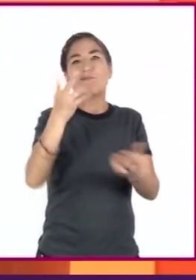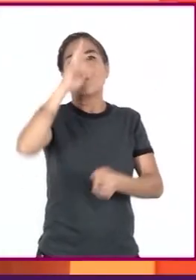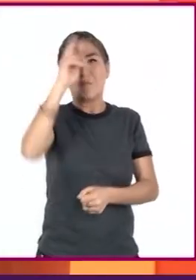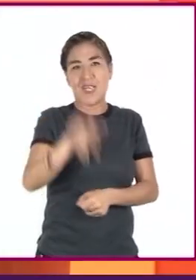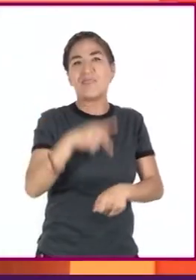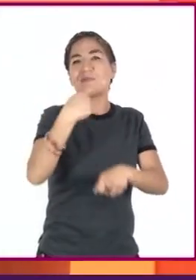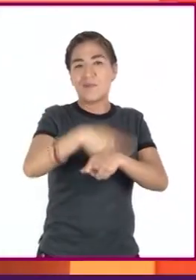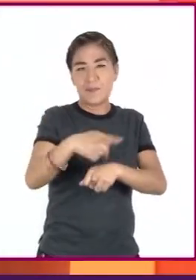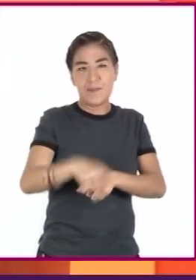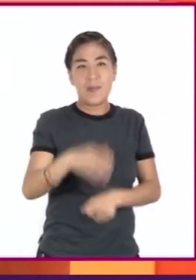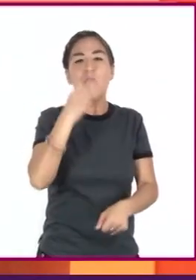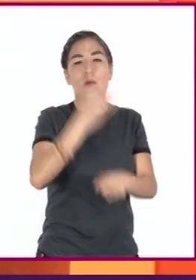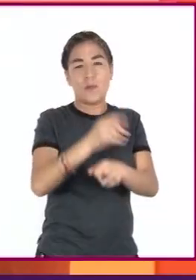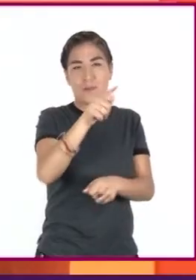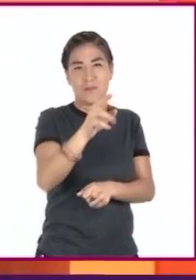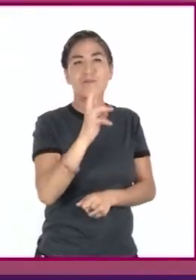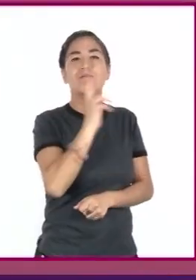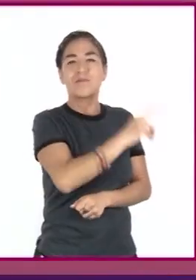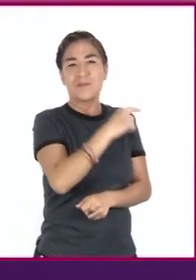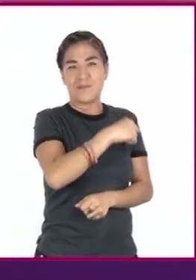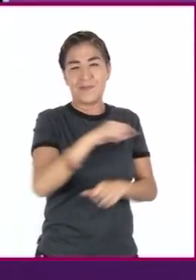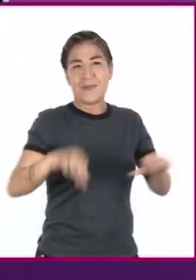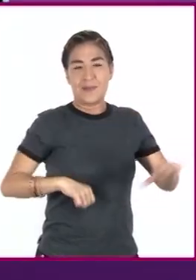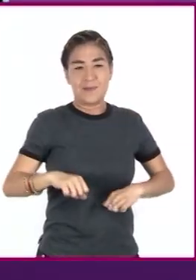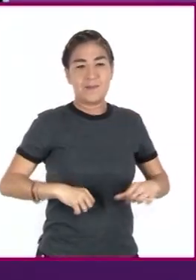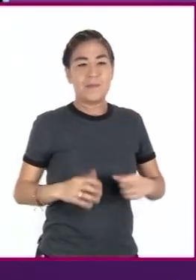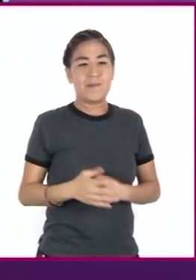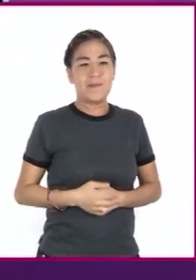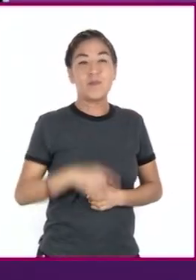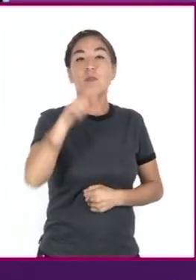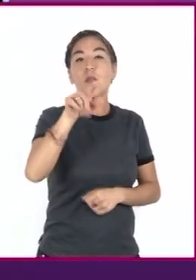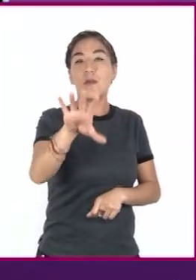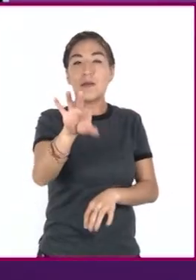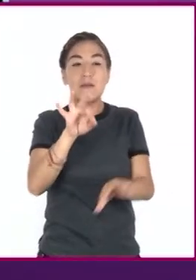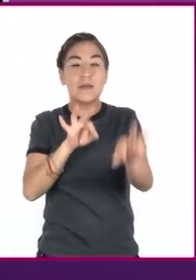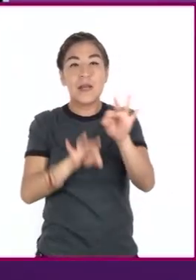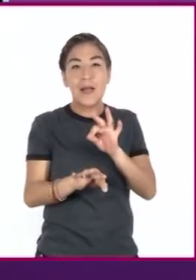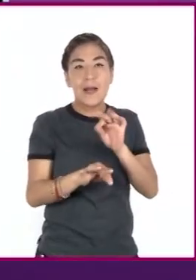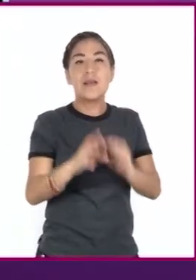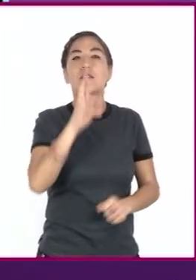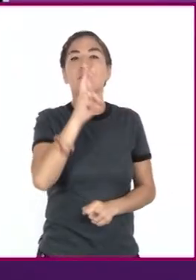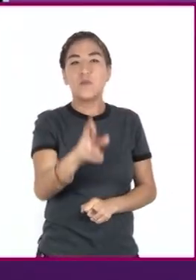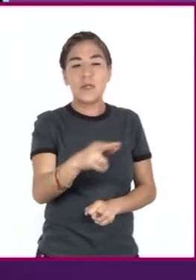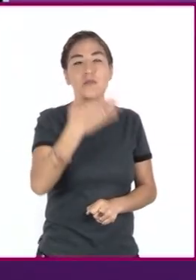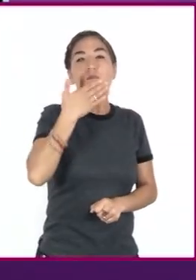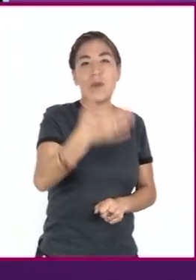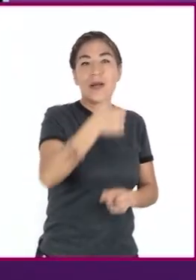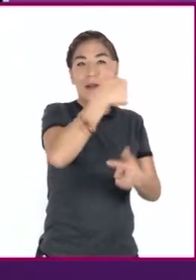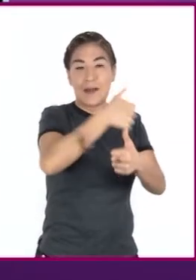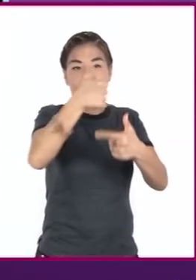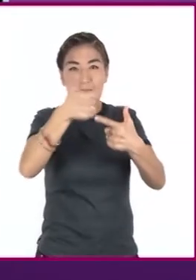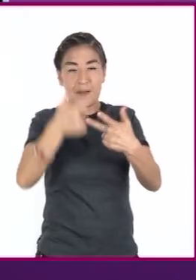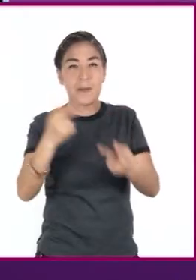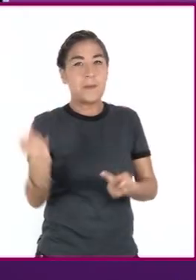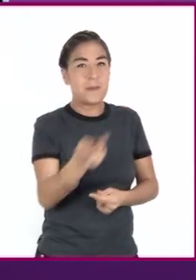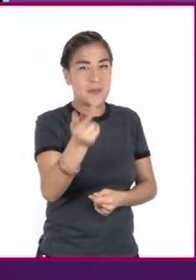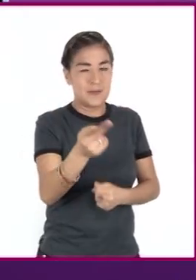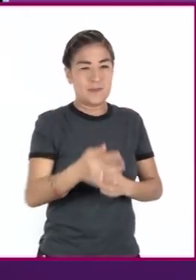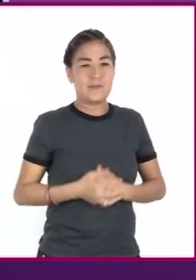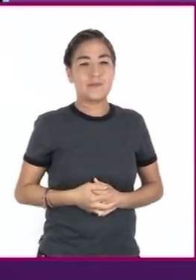les invito a resolver el siguiente ejercicio. Selecciona la respuesta más adecuada a cada una de las siguientes preguntas.